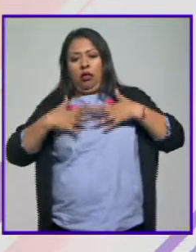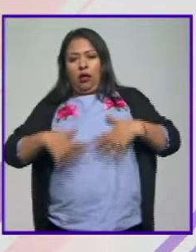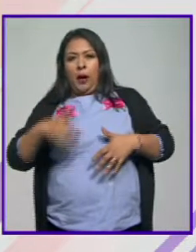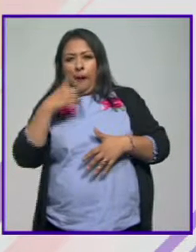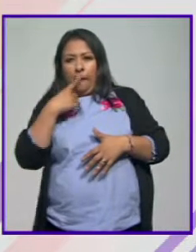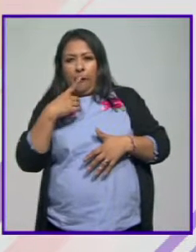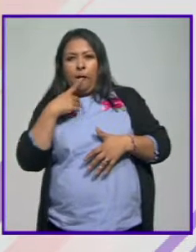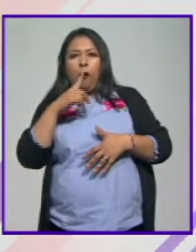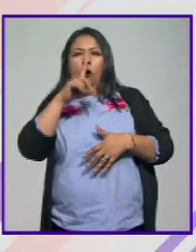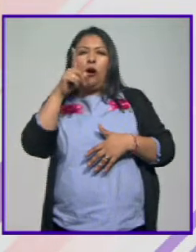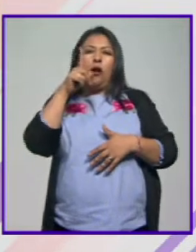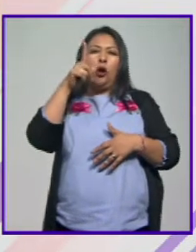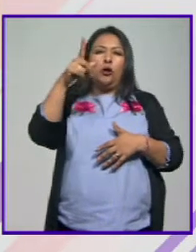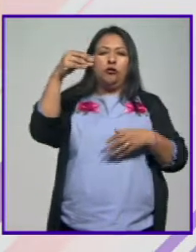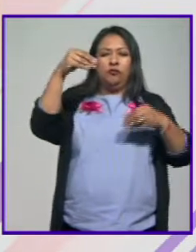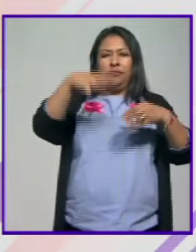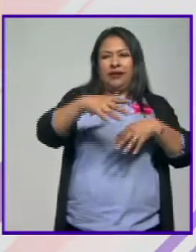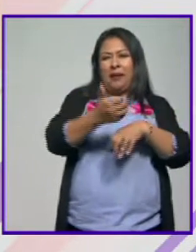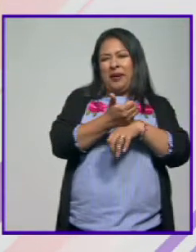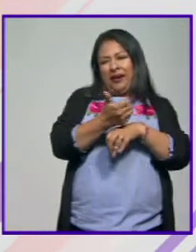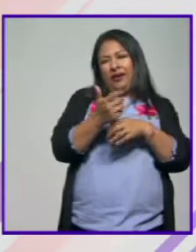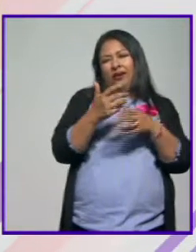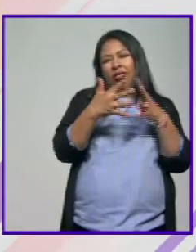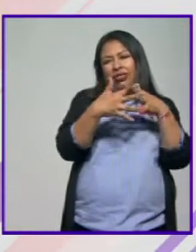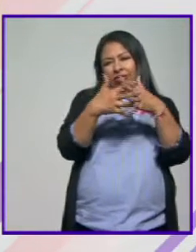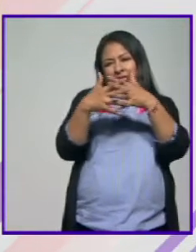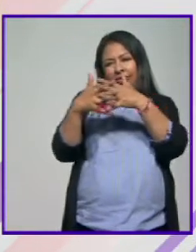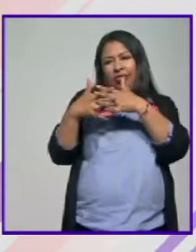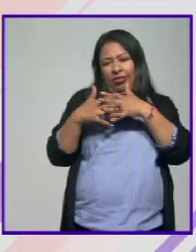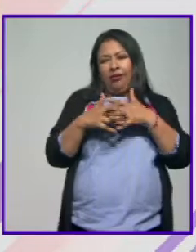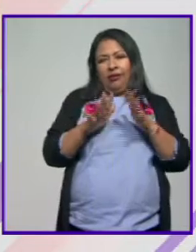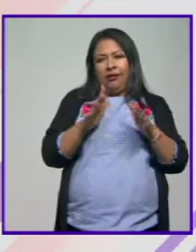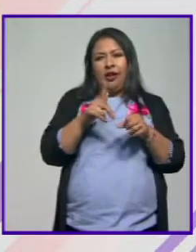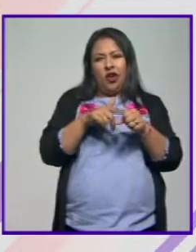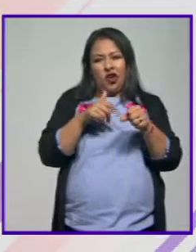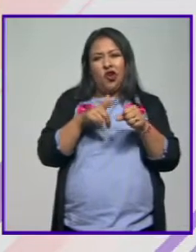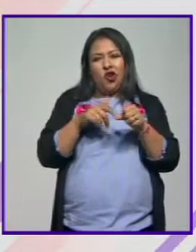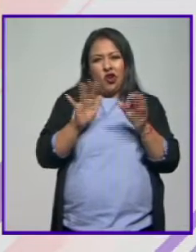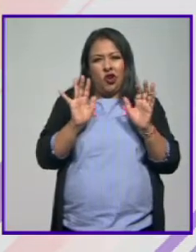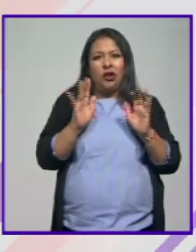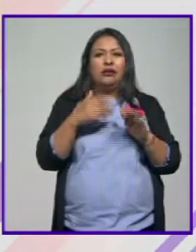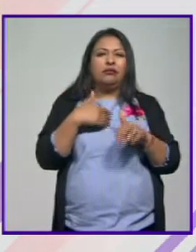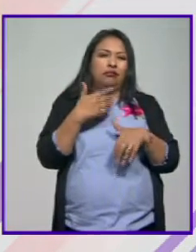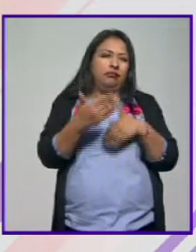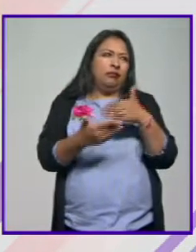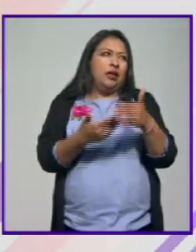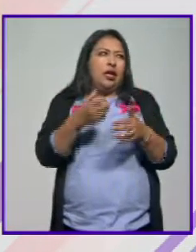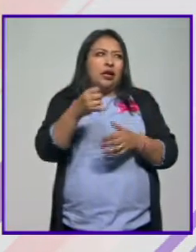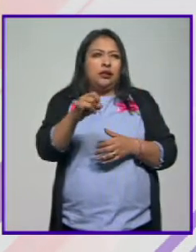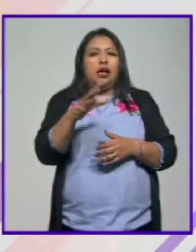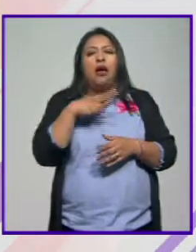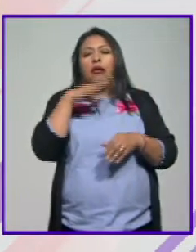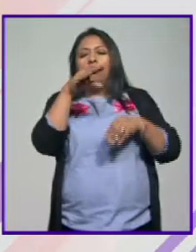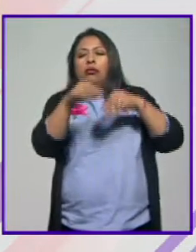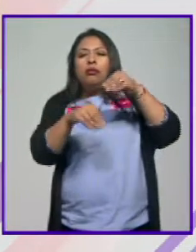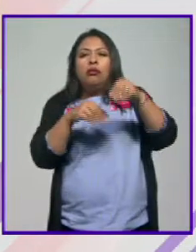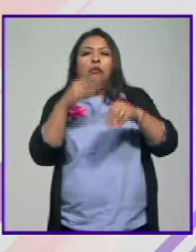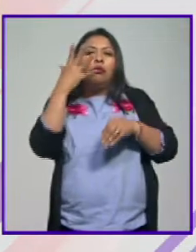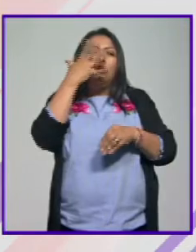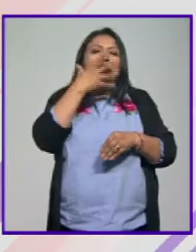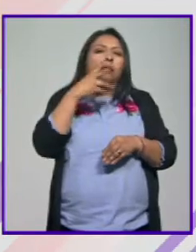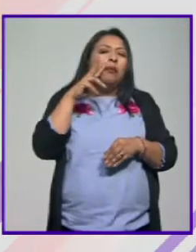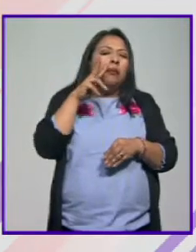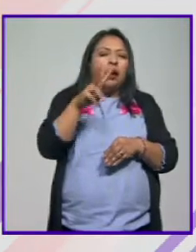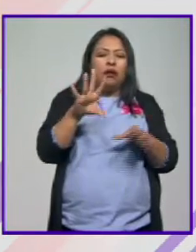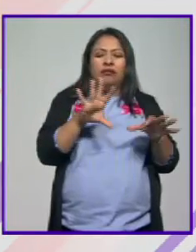detalles de luz iba a ser en amarillo y así nos íbamos como ¿no? este mezclando durante todo y eso un poco pues ya dictó toda la estética muy